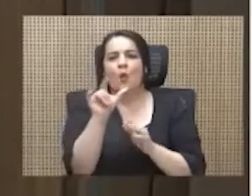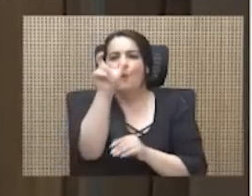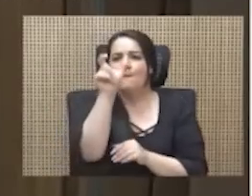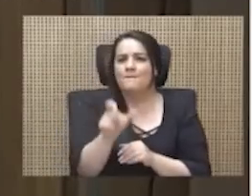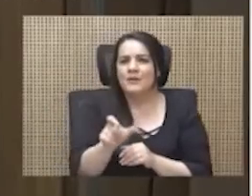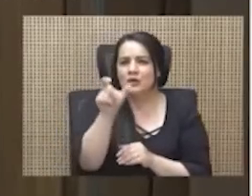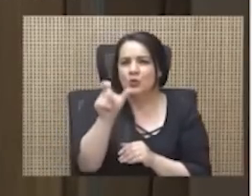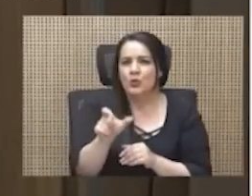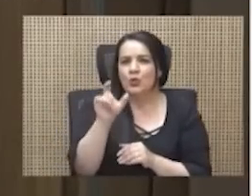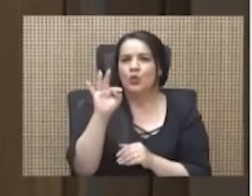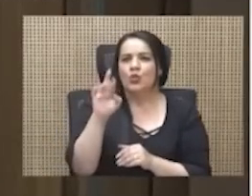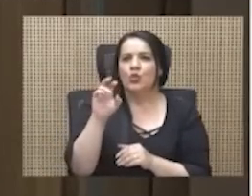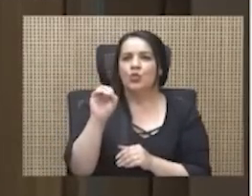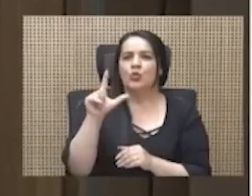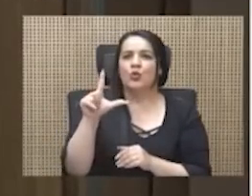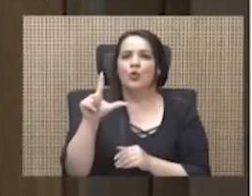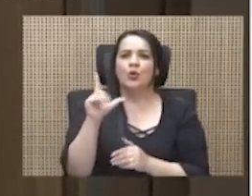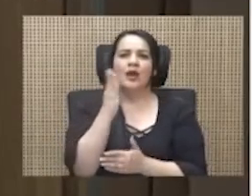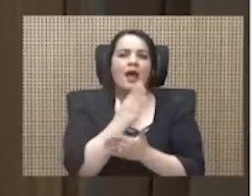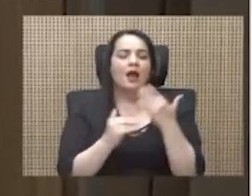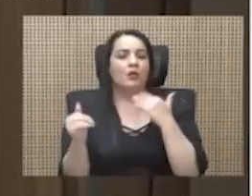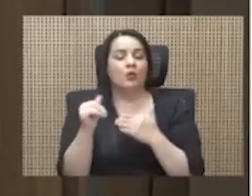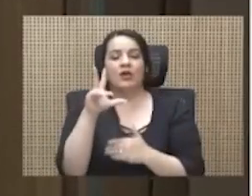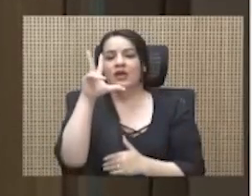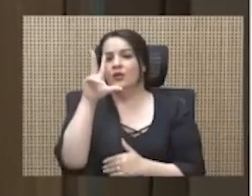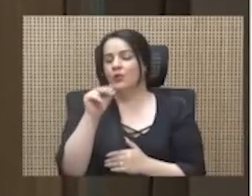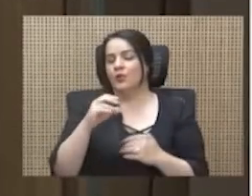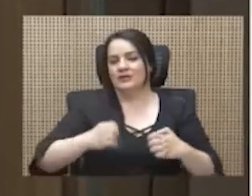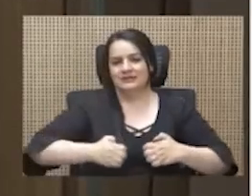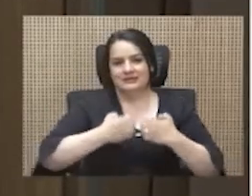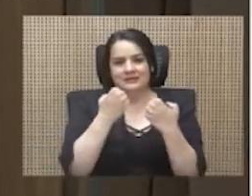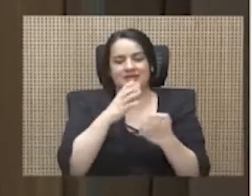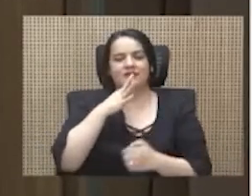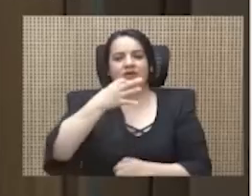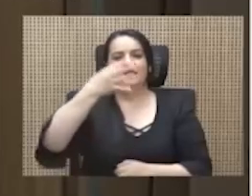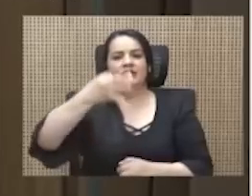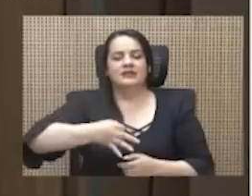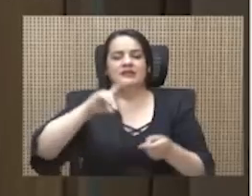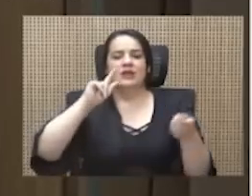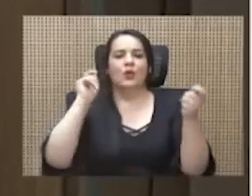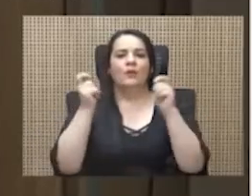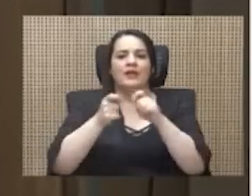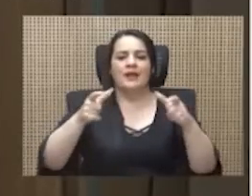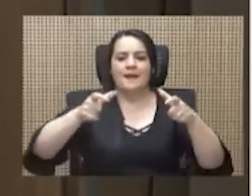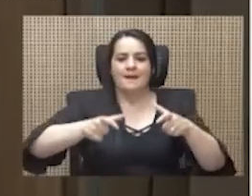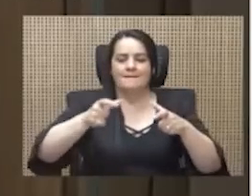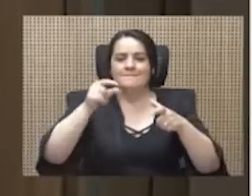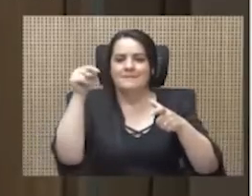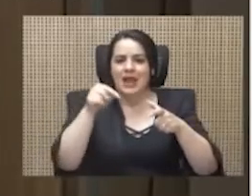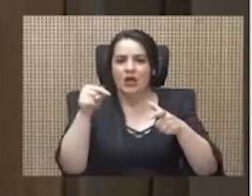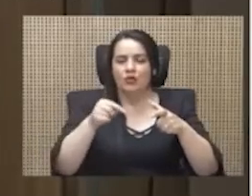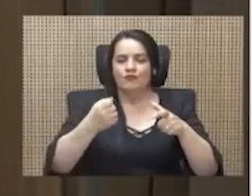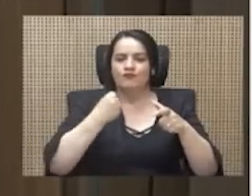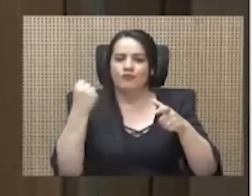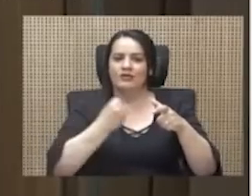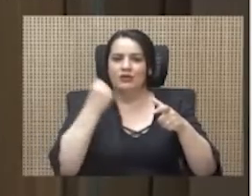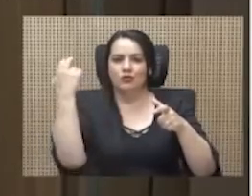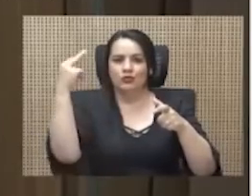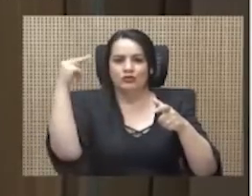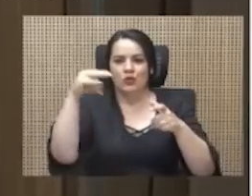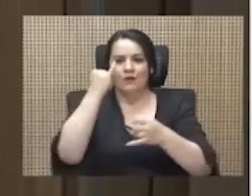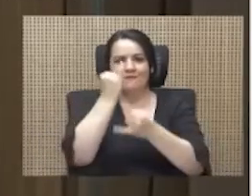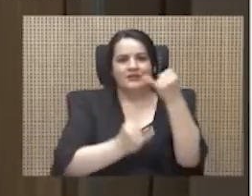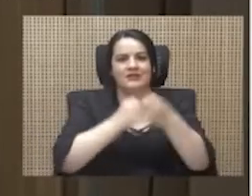es decir, algo que no existe en la realidad, se convierte en el plato fuerte noticioso del fin de año. Pero ¿saben qué?